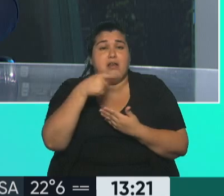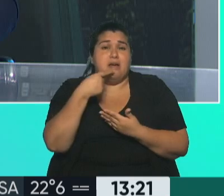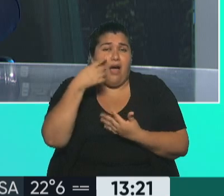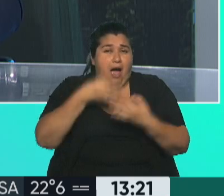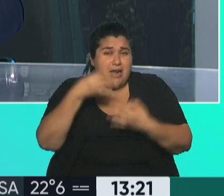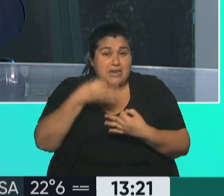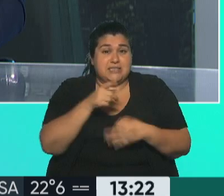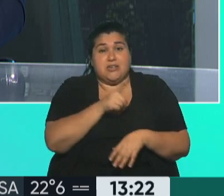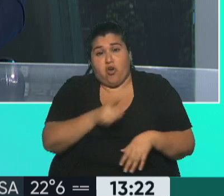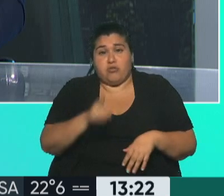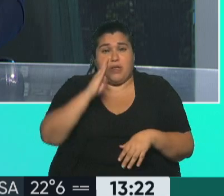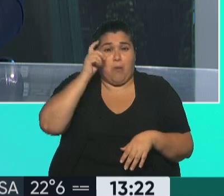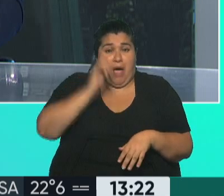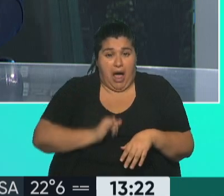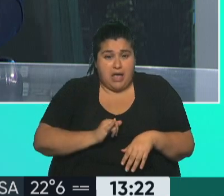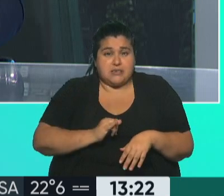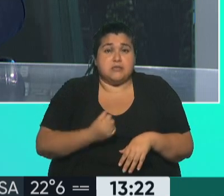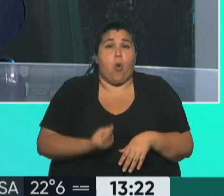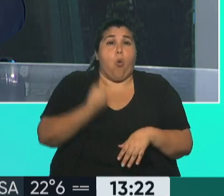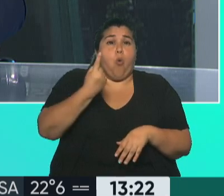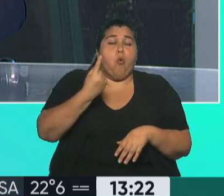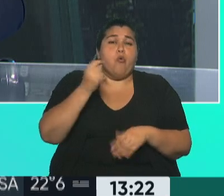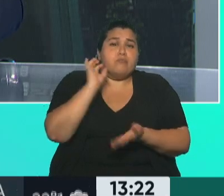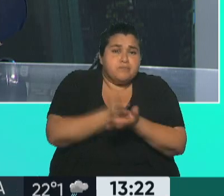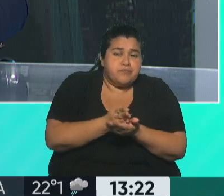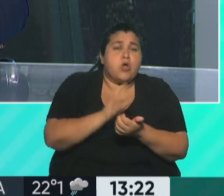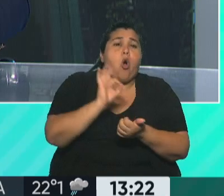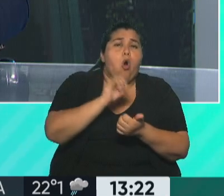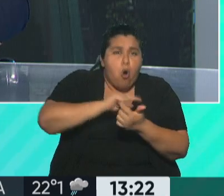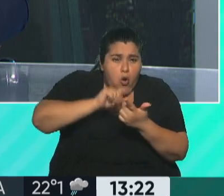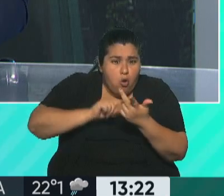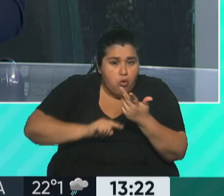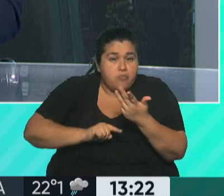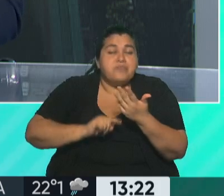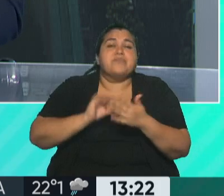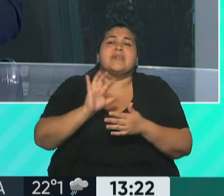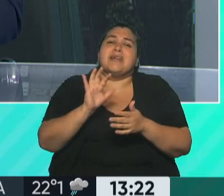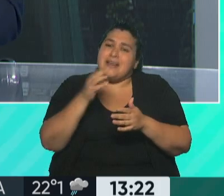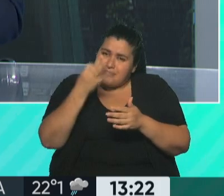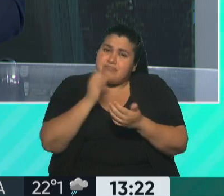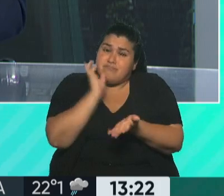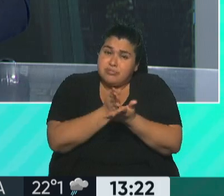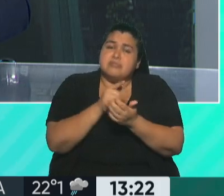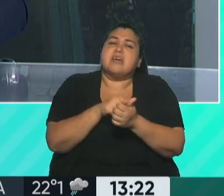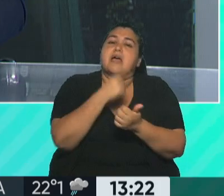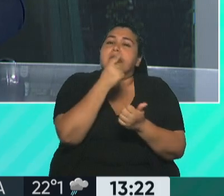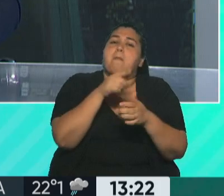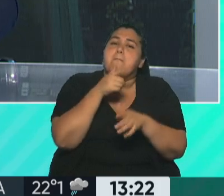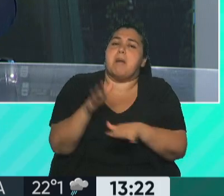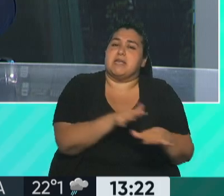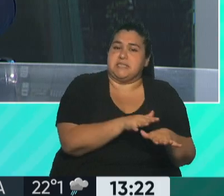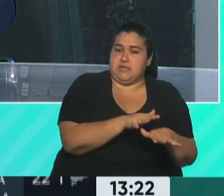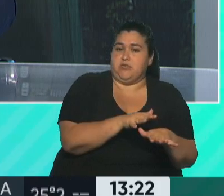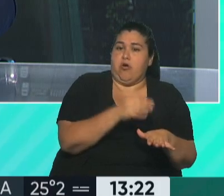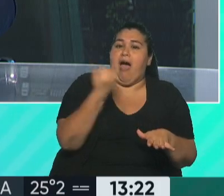a BAES habían sido uno o varios delitos. En realidad creo que estamos hablando de delitos que son parecidos pero independientes. O sea que tenemos las